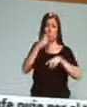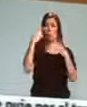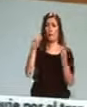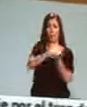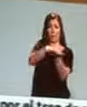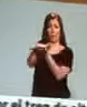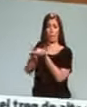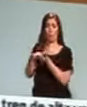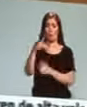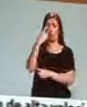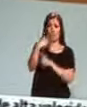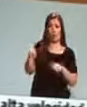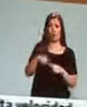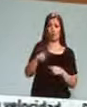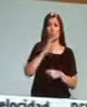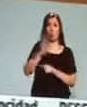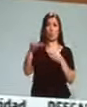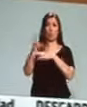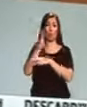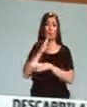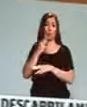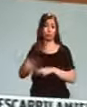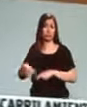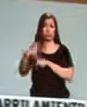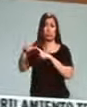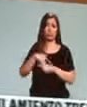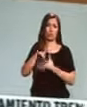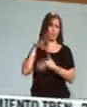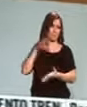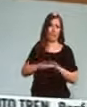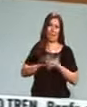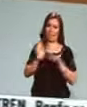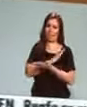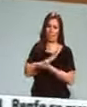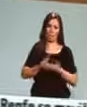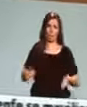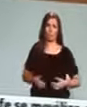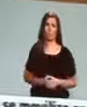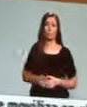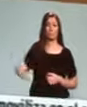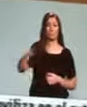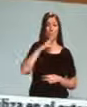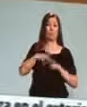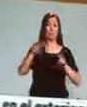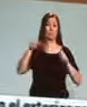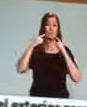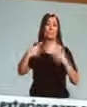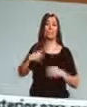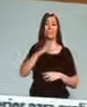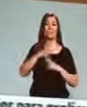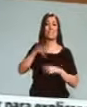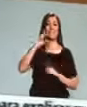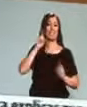pública y que conciernen a otros partidos. Voy a referirme, como ustedes saben, al llamado caso Bárcenas,